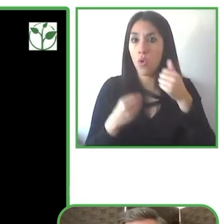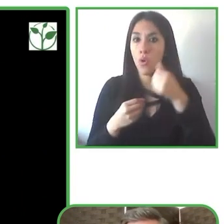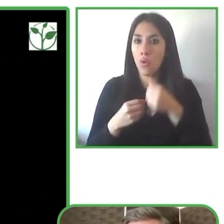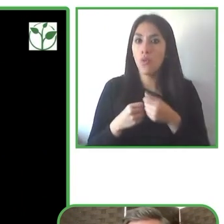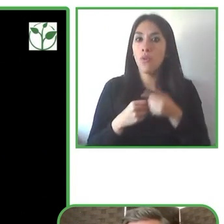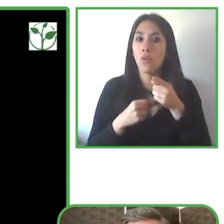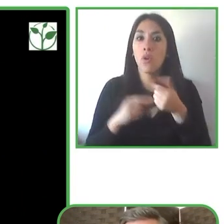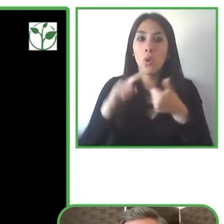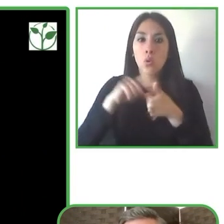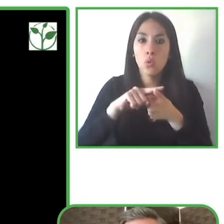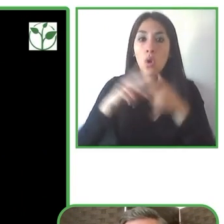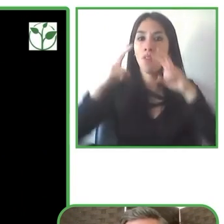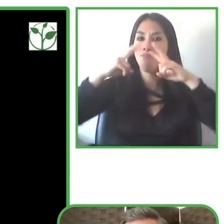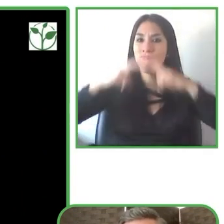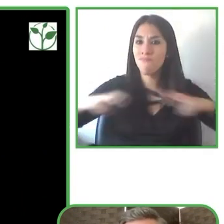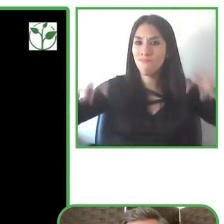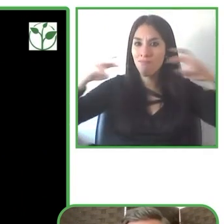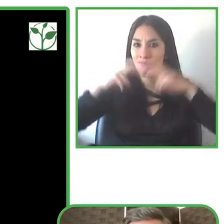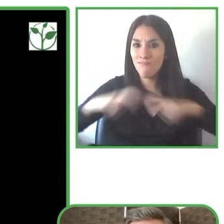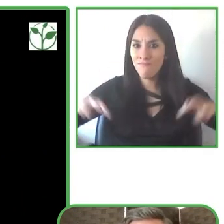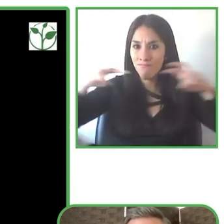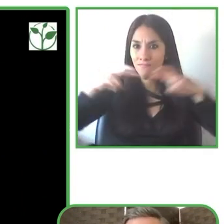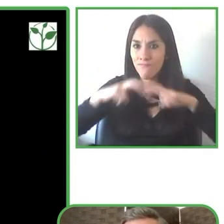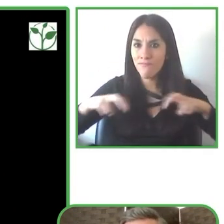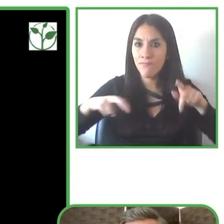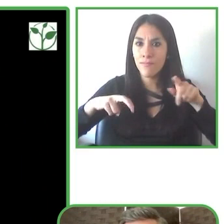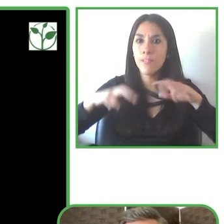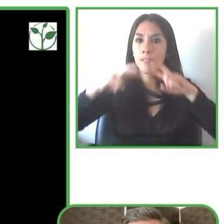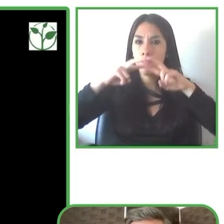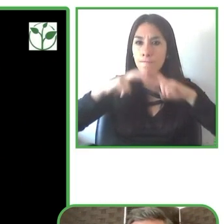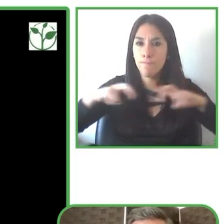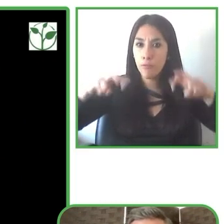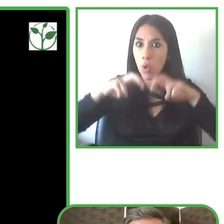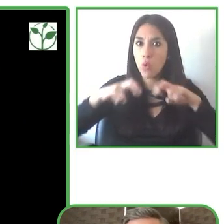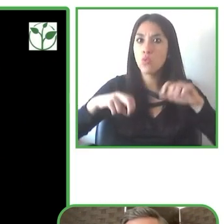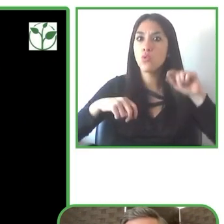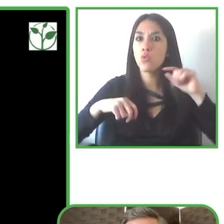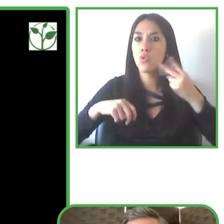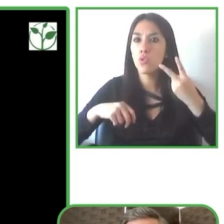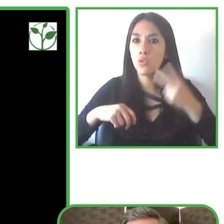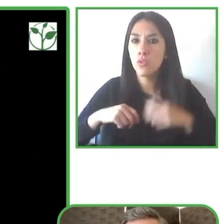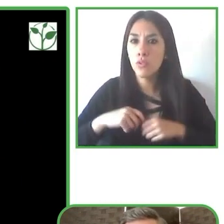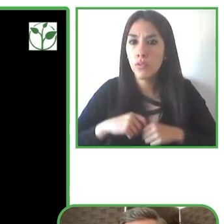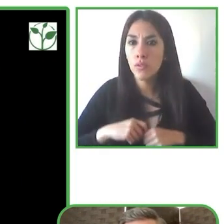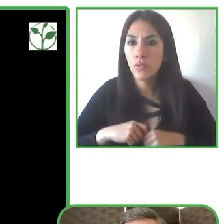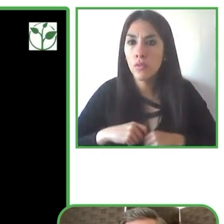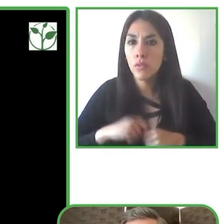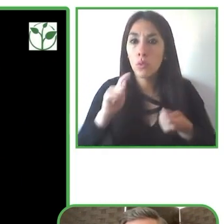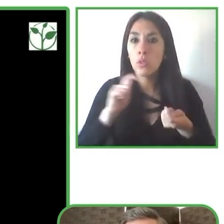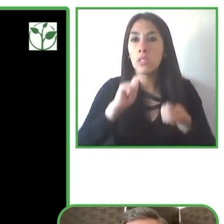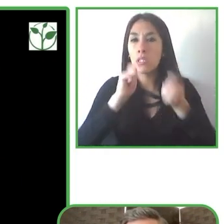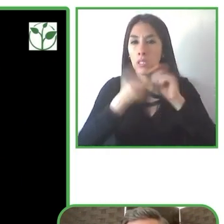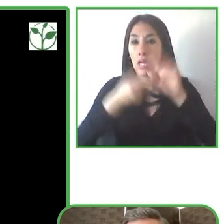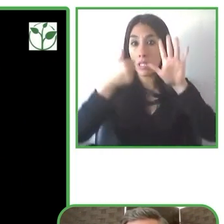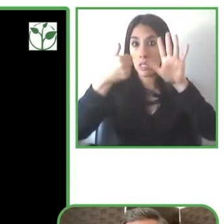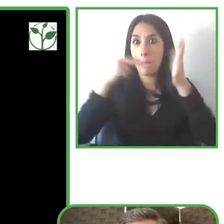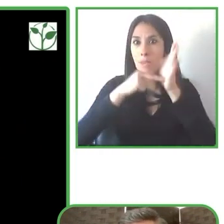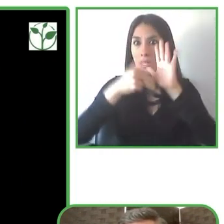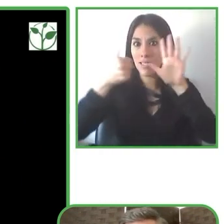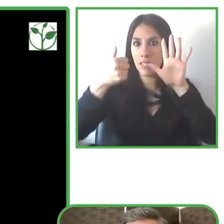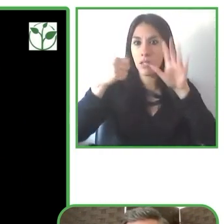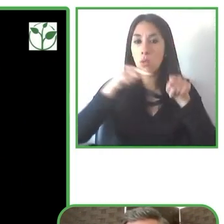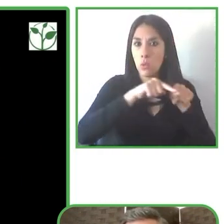es una rueda de transformación de seis pasos y para aquellos que no la puedan ver lo que tenemos